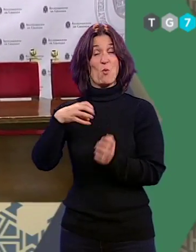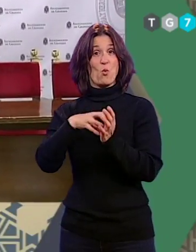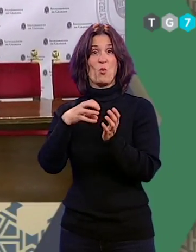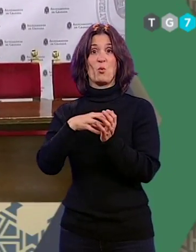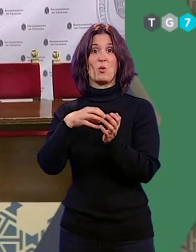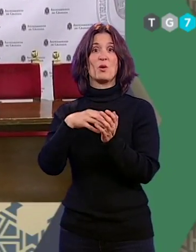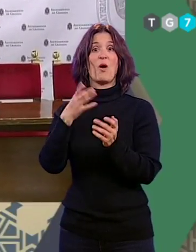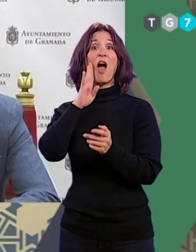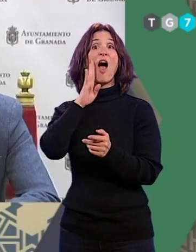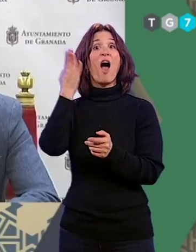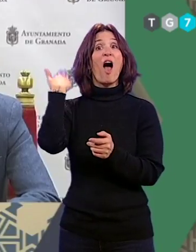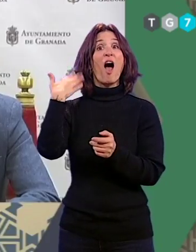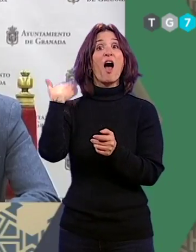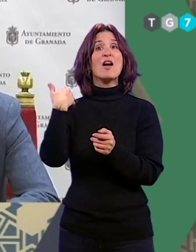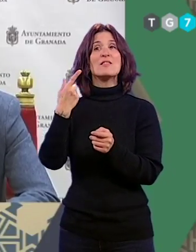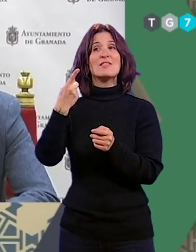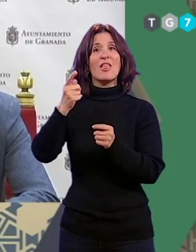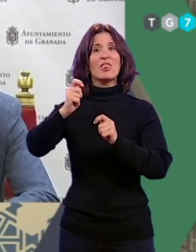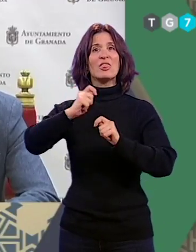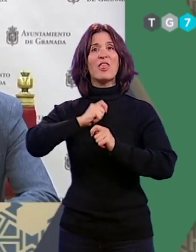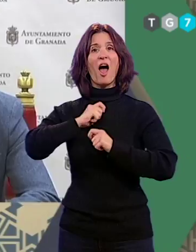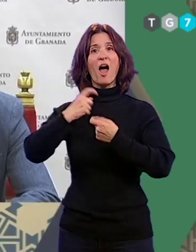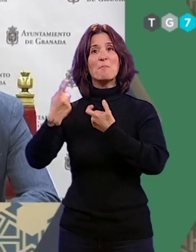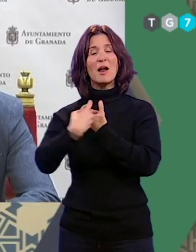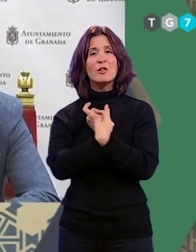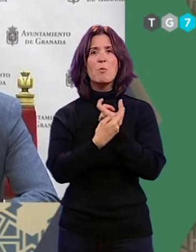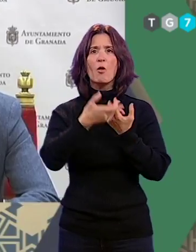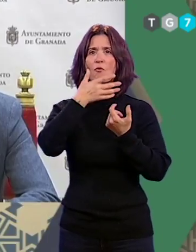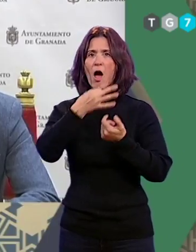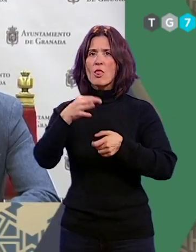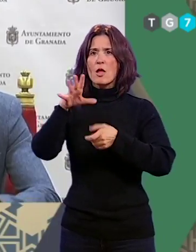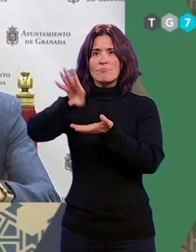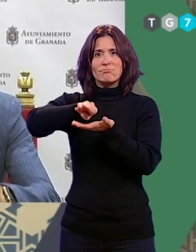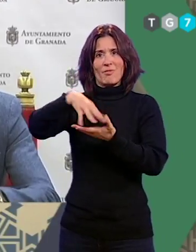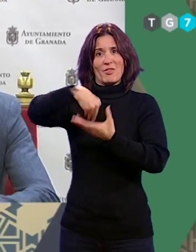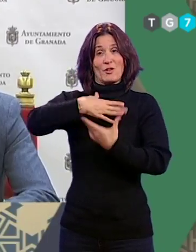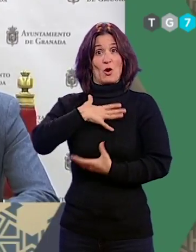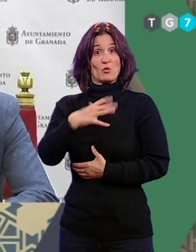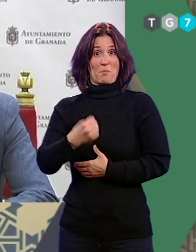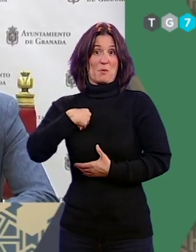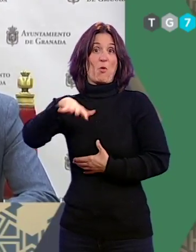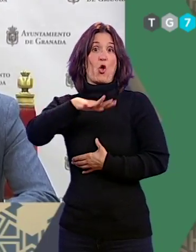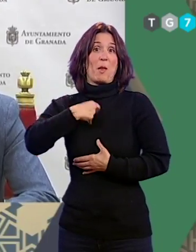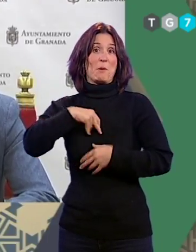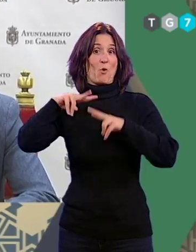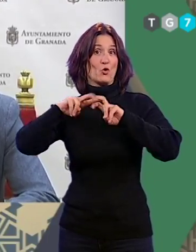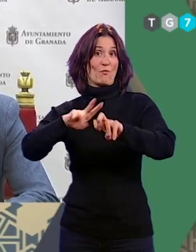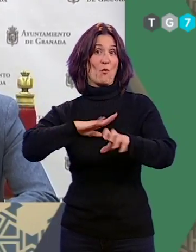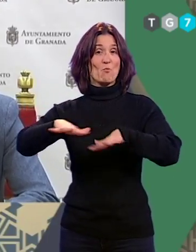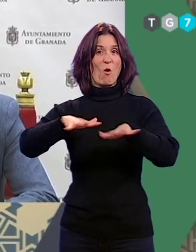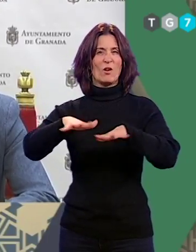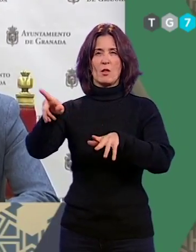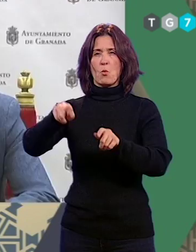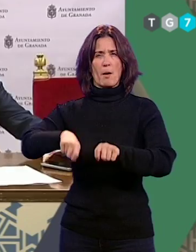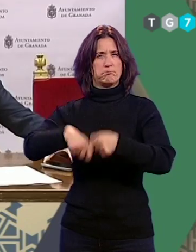roto, según consideró, la mayor herramienta de participación con la que cuenta el ayuntamiento, que es el Observatorio de la Movilidad, a cambio